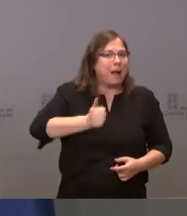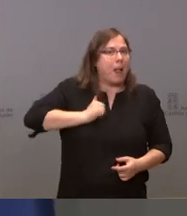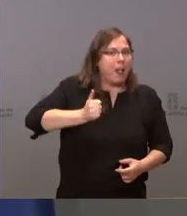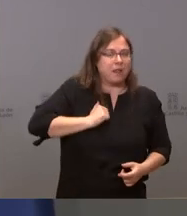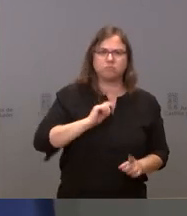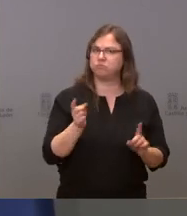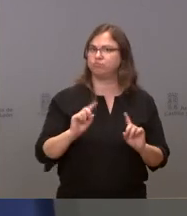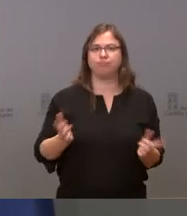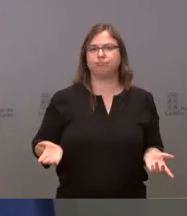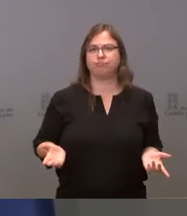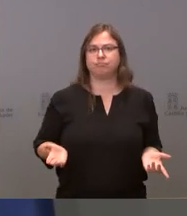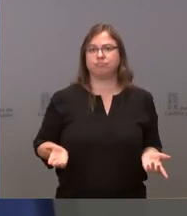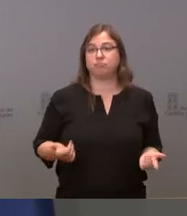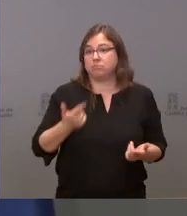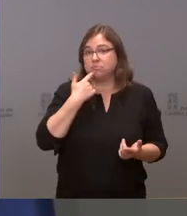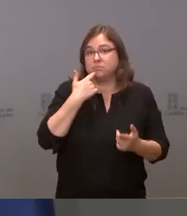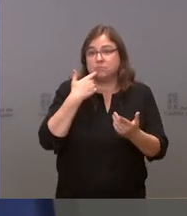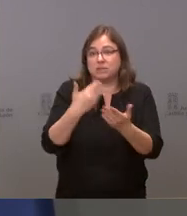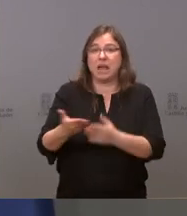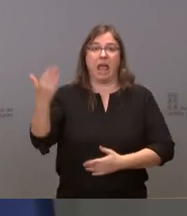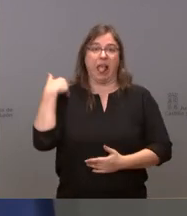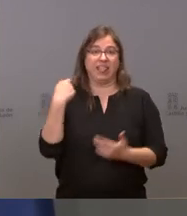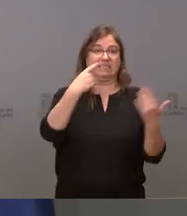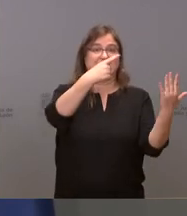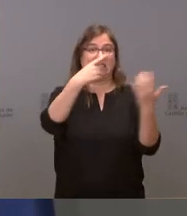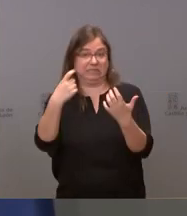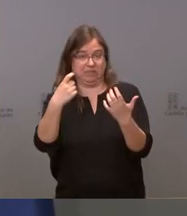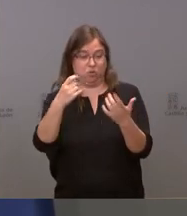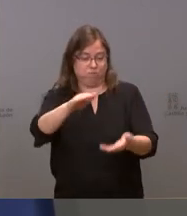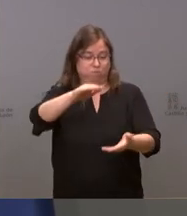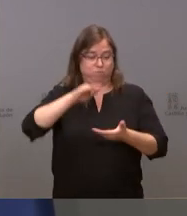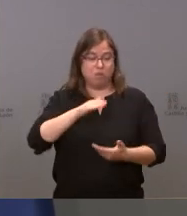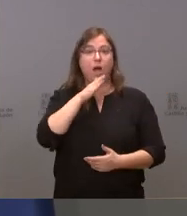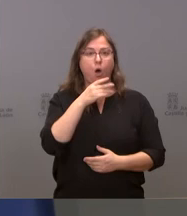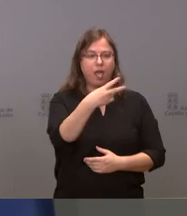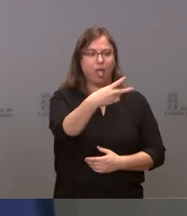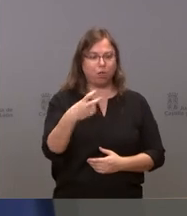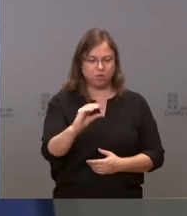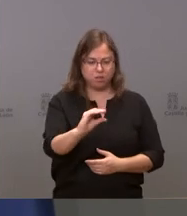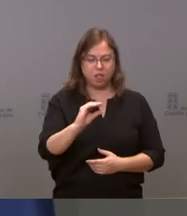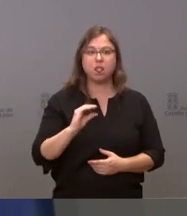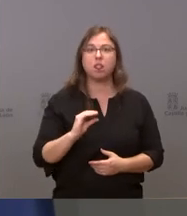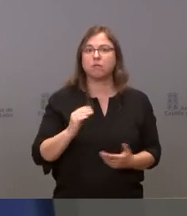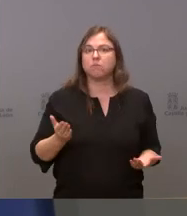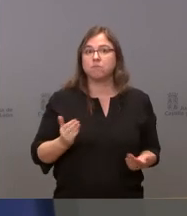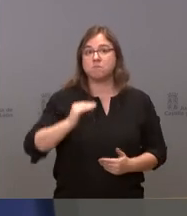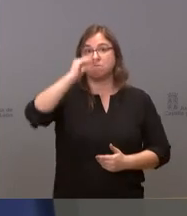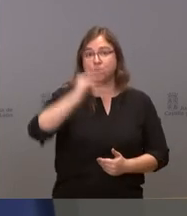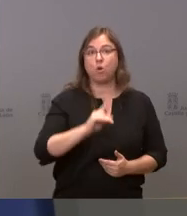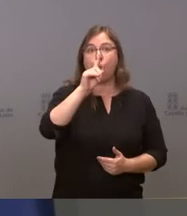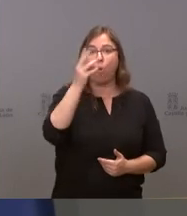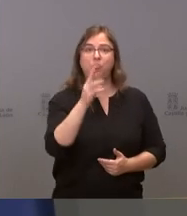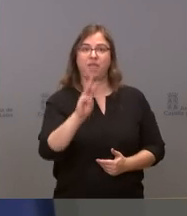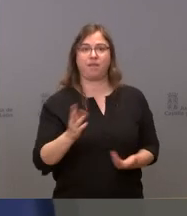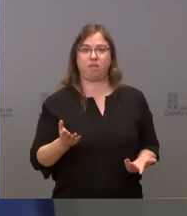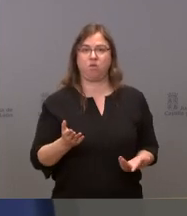interés. Hay un tercio. O has pasado de 600. Has pasado a 200. Entonces has reducido a un tercio. Y eso no se justifica